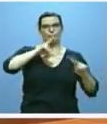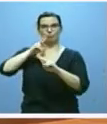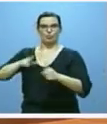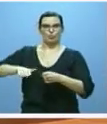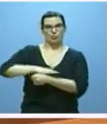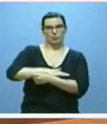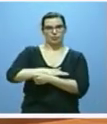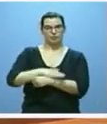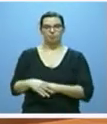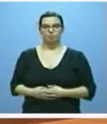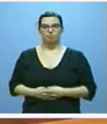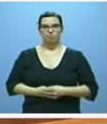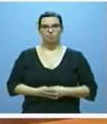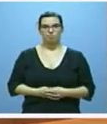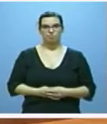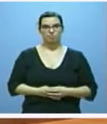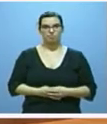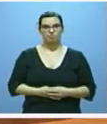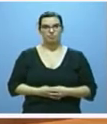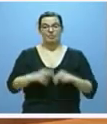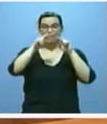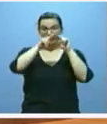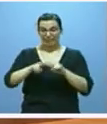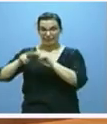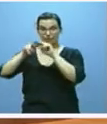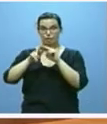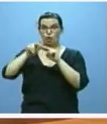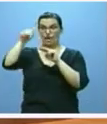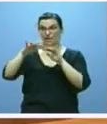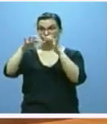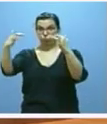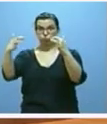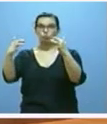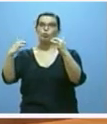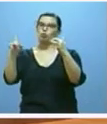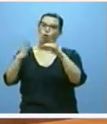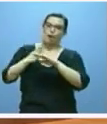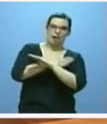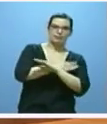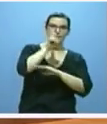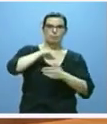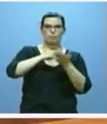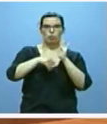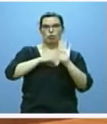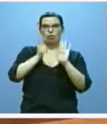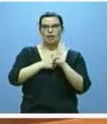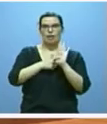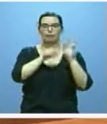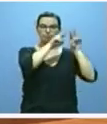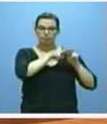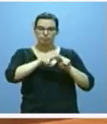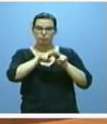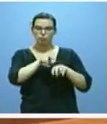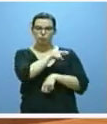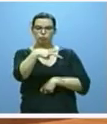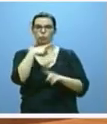texto se sometió. Antes de su remisión a la Cámara, el proyecto de ley recibió también una valoración muy positiva